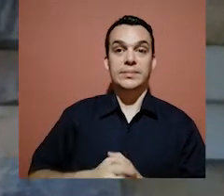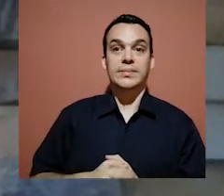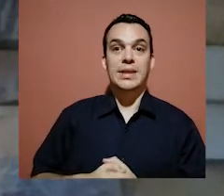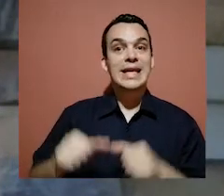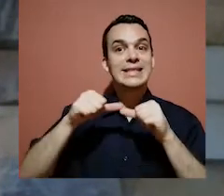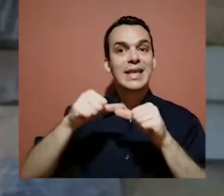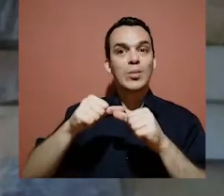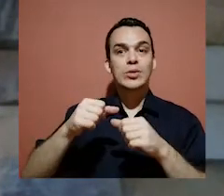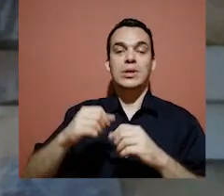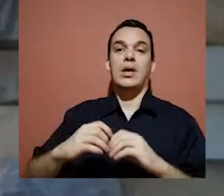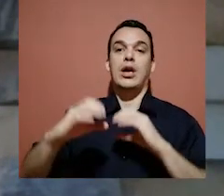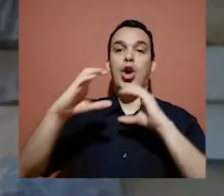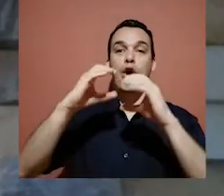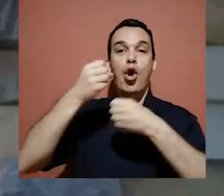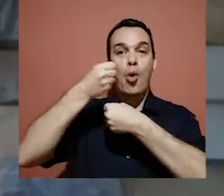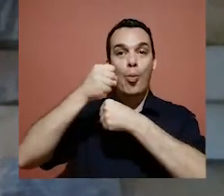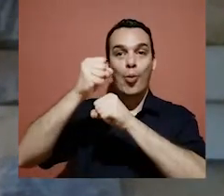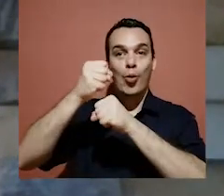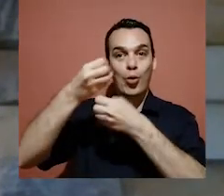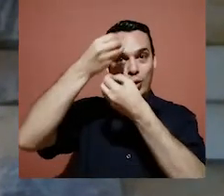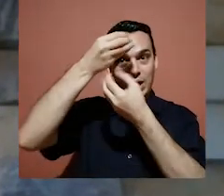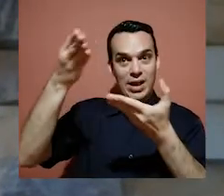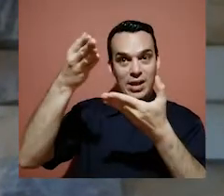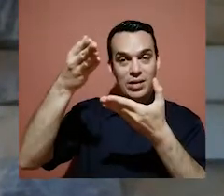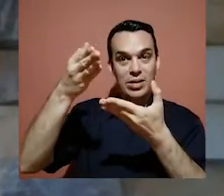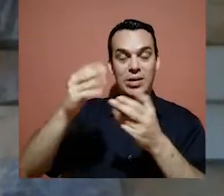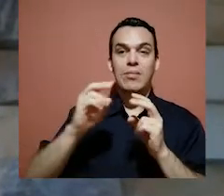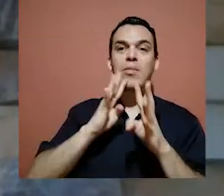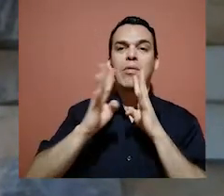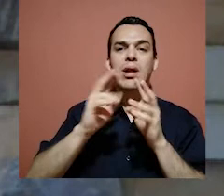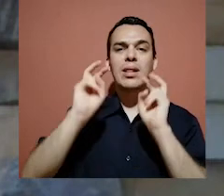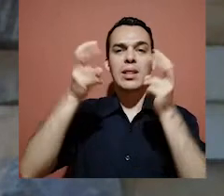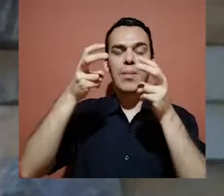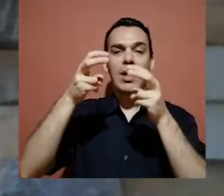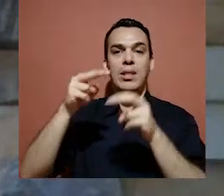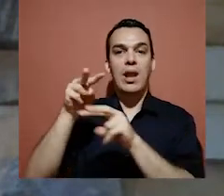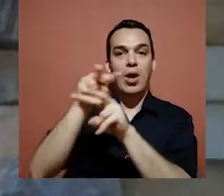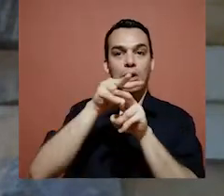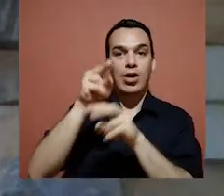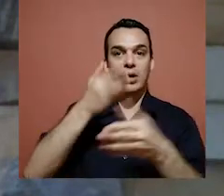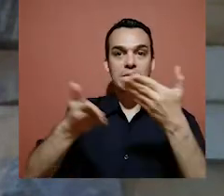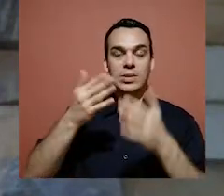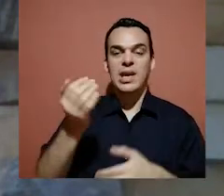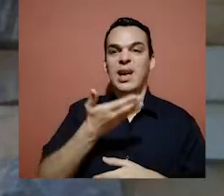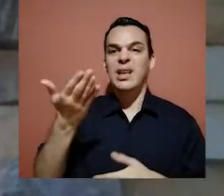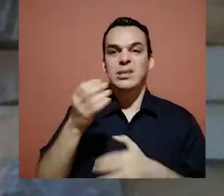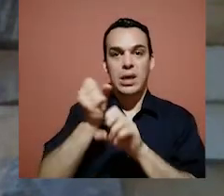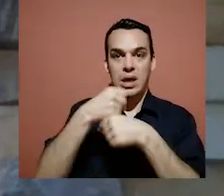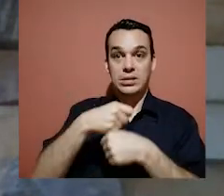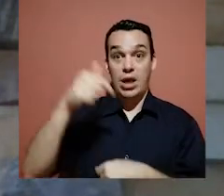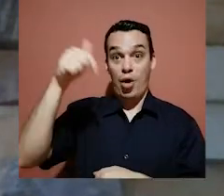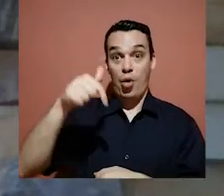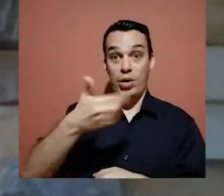Seguimos en Comunicados y conversaremos en esta edición sobre el tema de la Contraloría de Servicios, qué es y qué